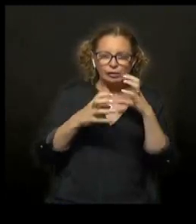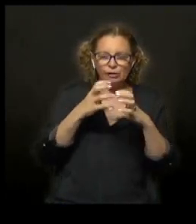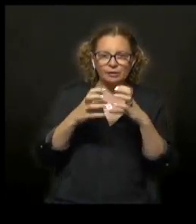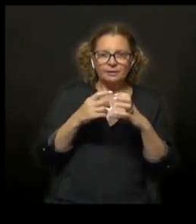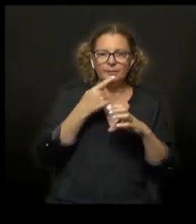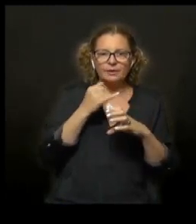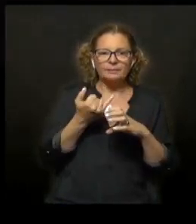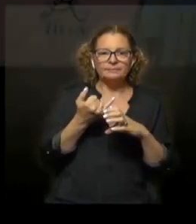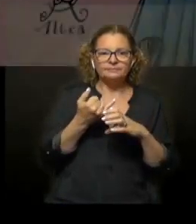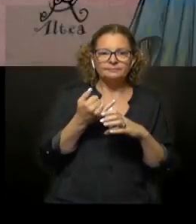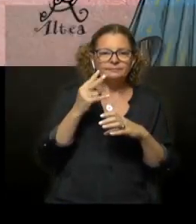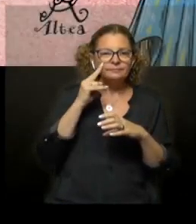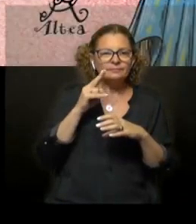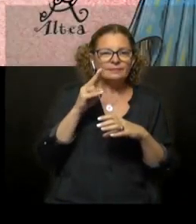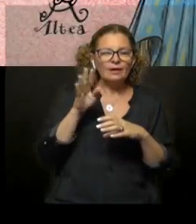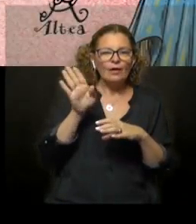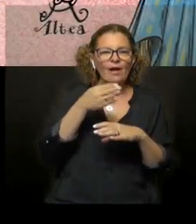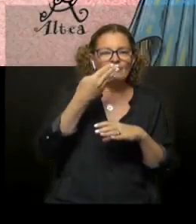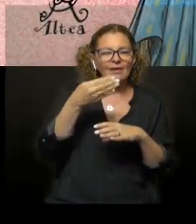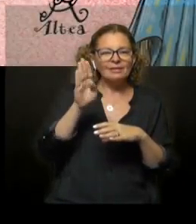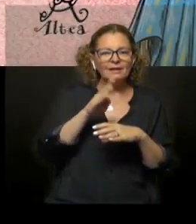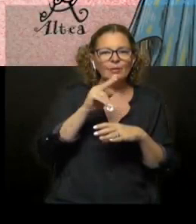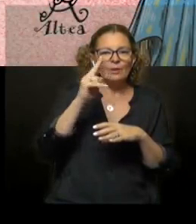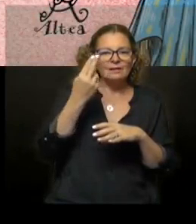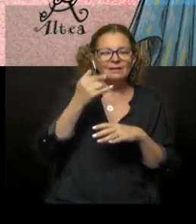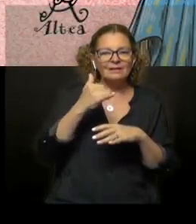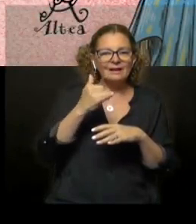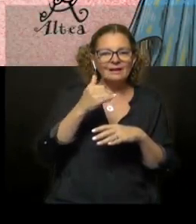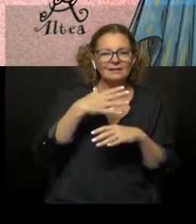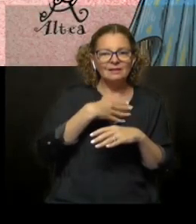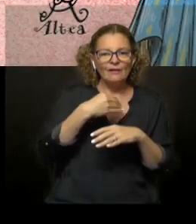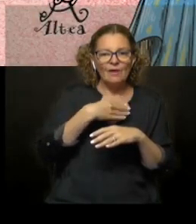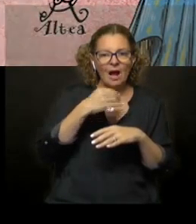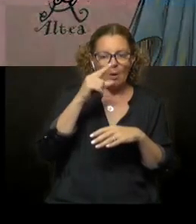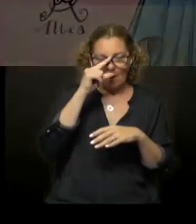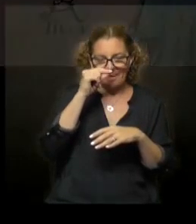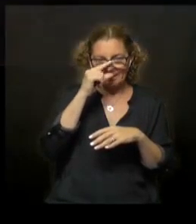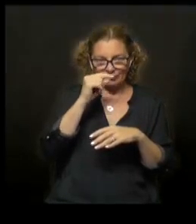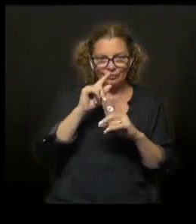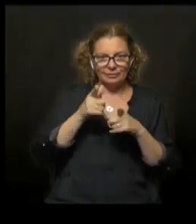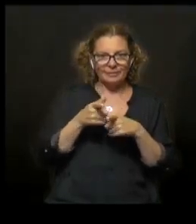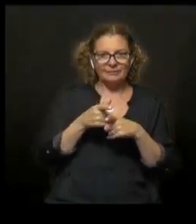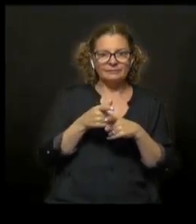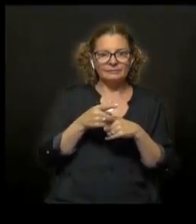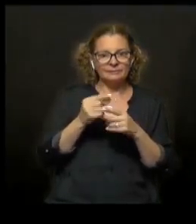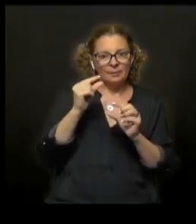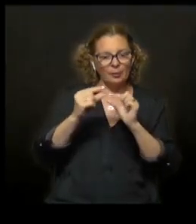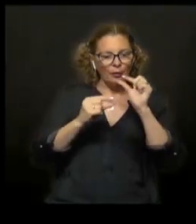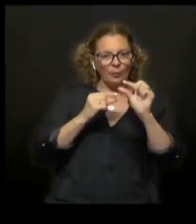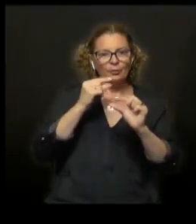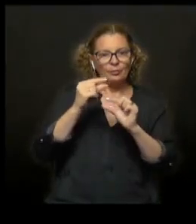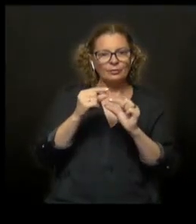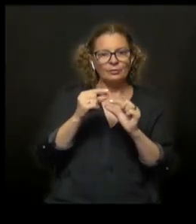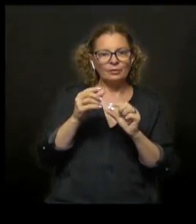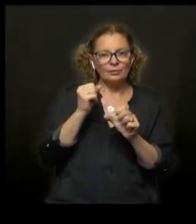tenía que ver con la bandera uruguaya, ¿no? Por eso está el celeste, el blanco y el amarillo. Sí. Y entonces se fueron haciendo todos los...